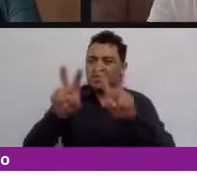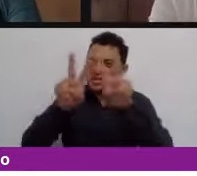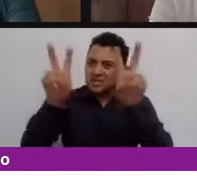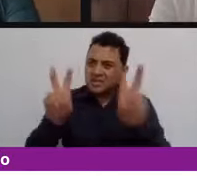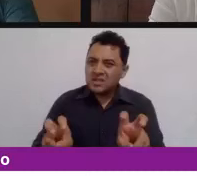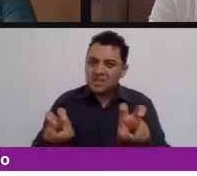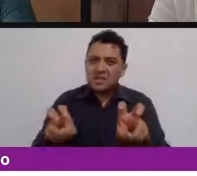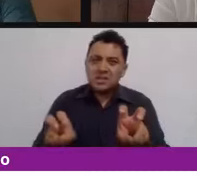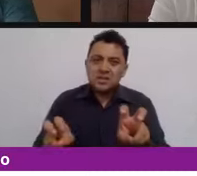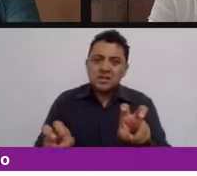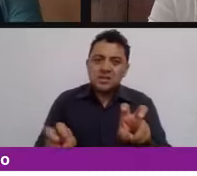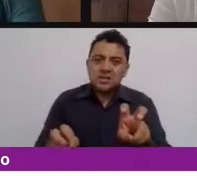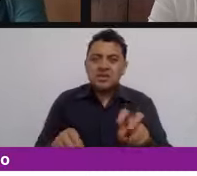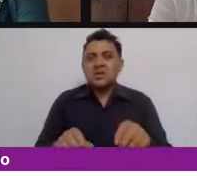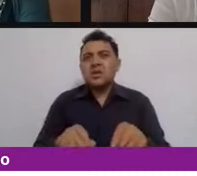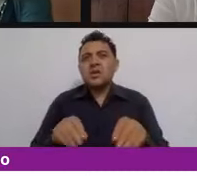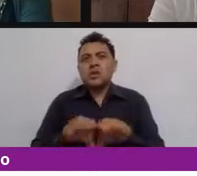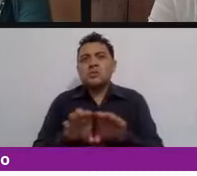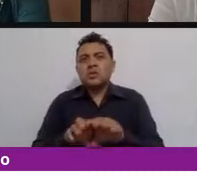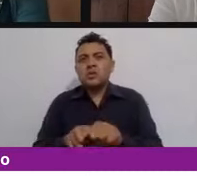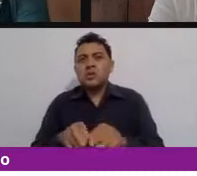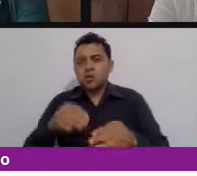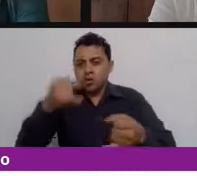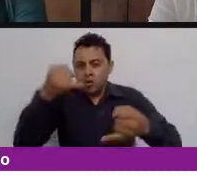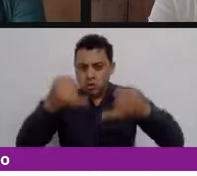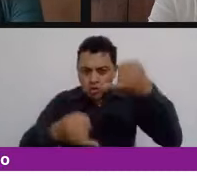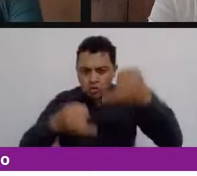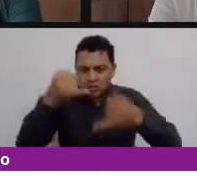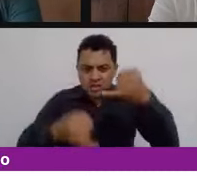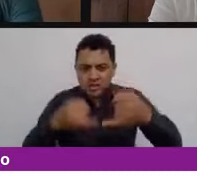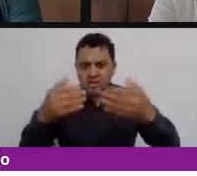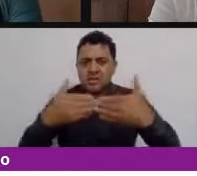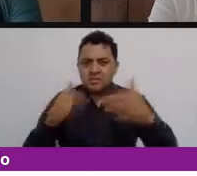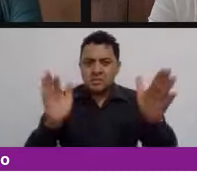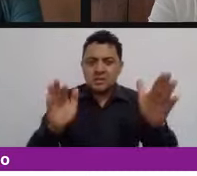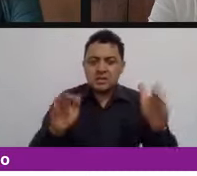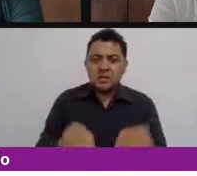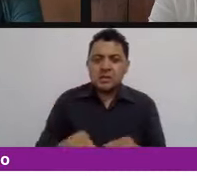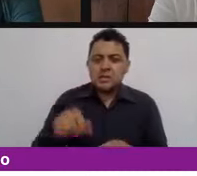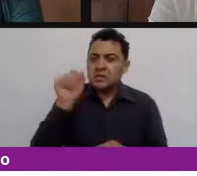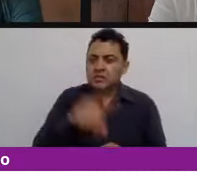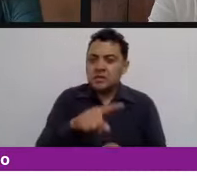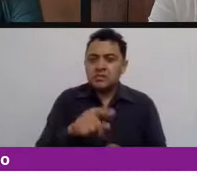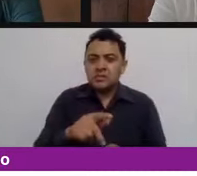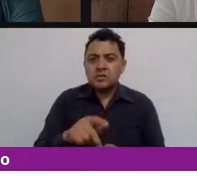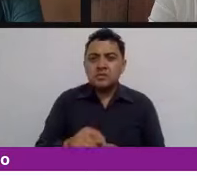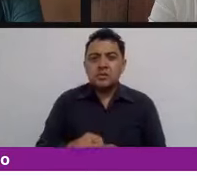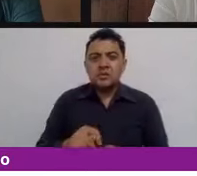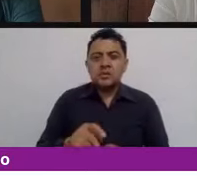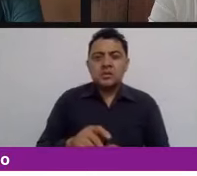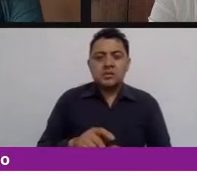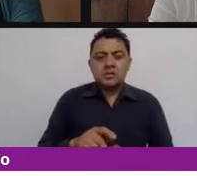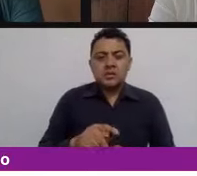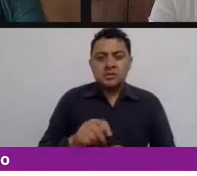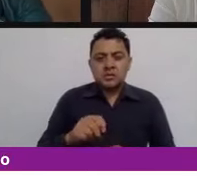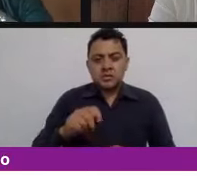denominada justicia abierta y que por ahí ya y tec de Monterrey abrió un tema de de